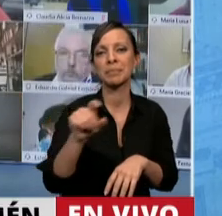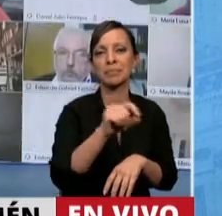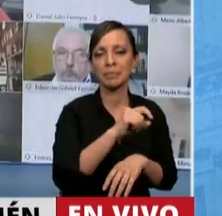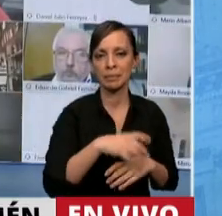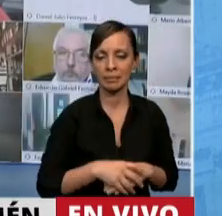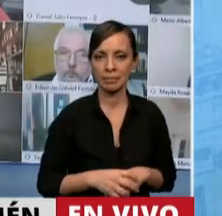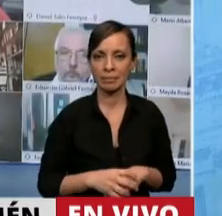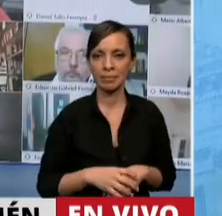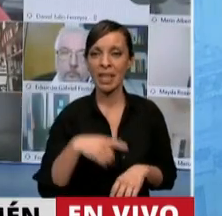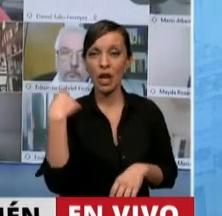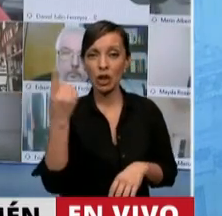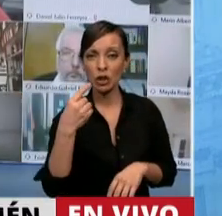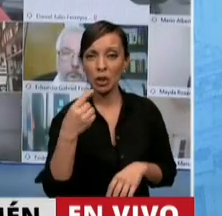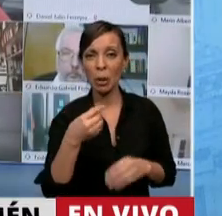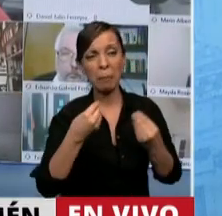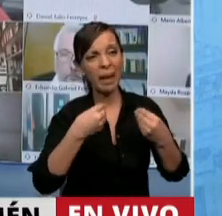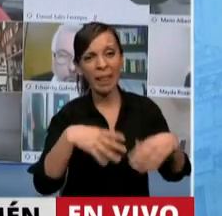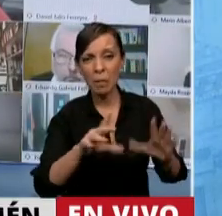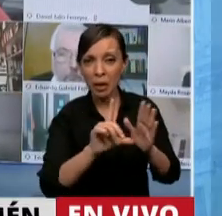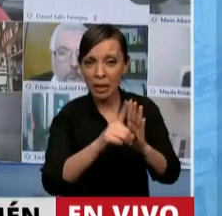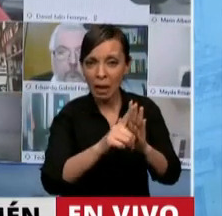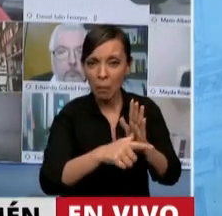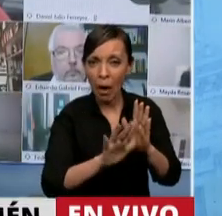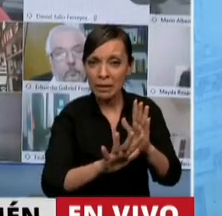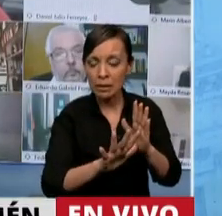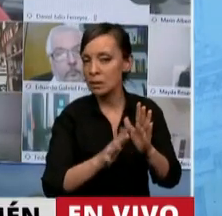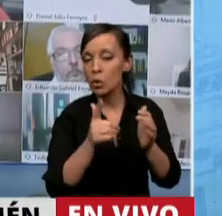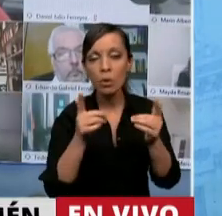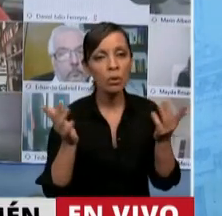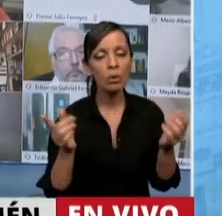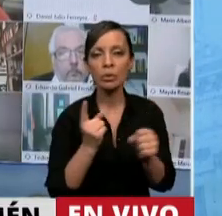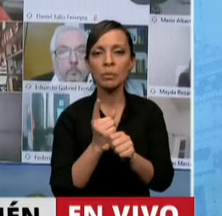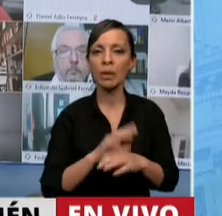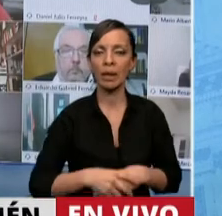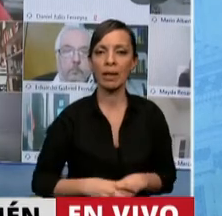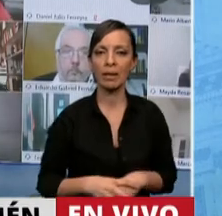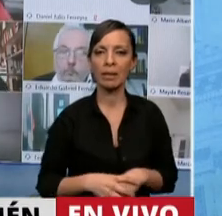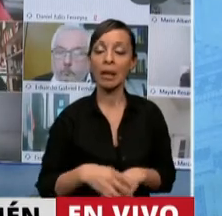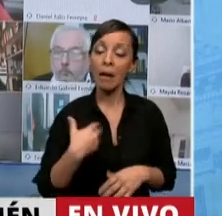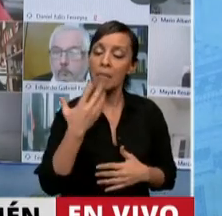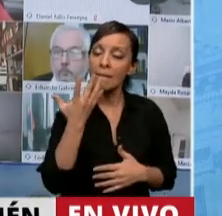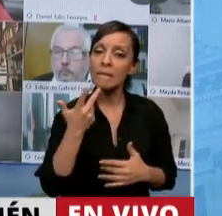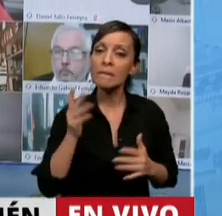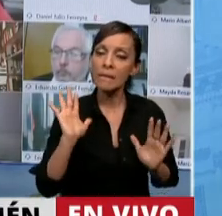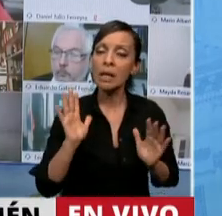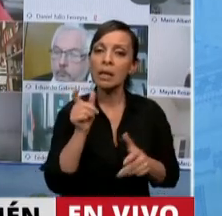podemos ni debemos malgastarlo. No hay tiempo que perder. Realmente me gustaría aconsejar,